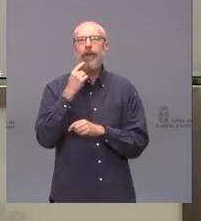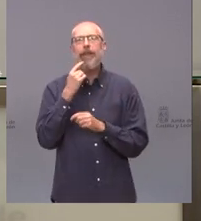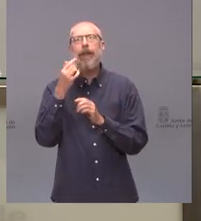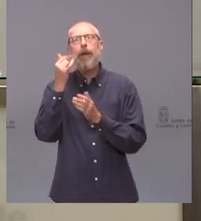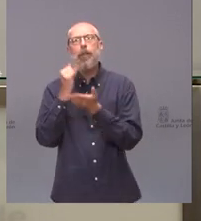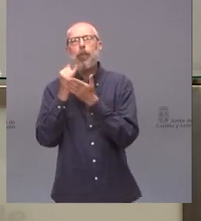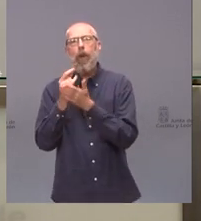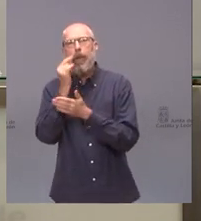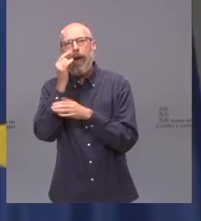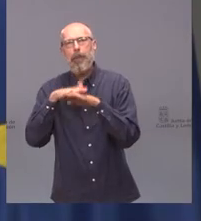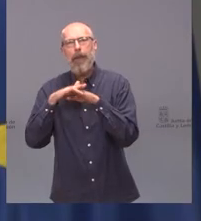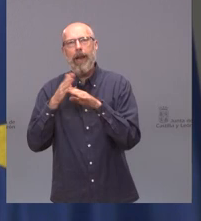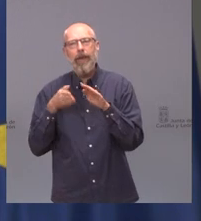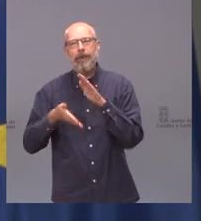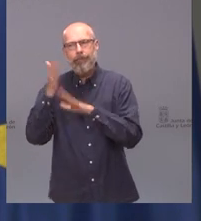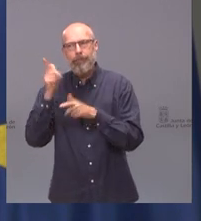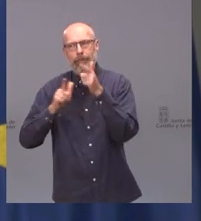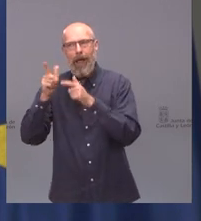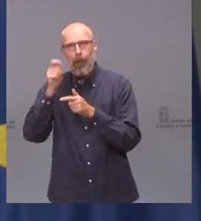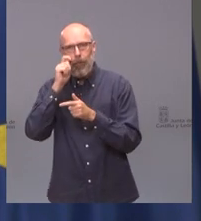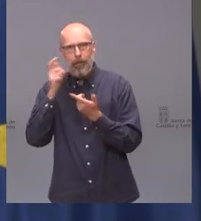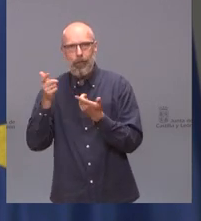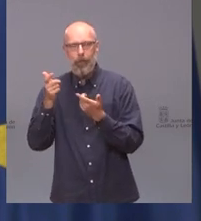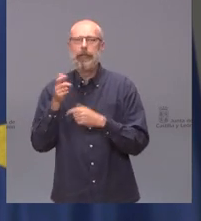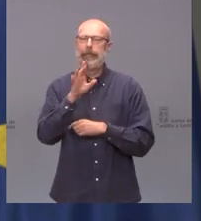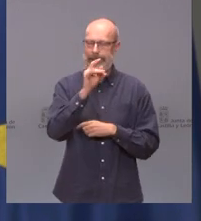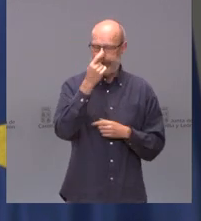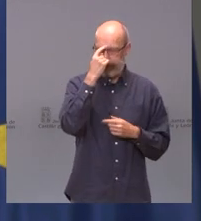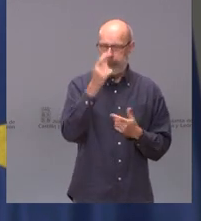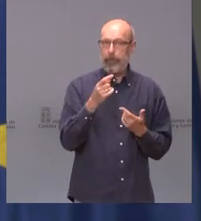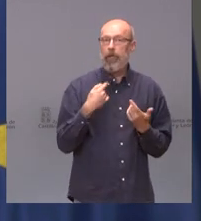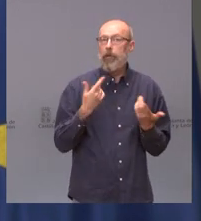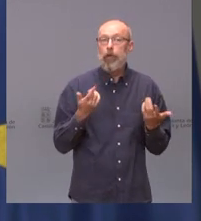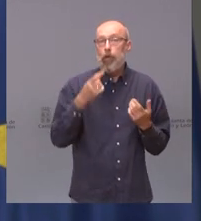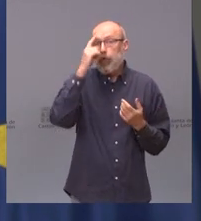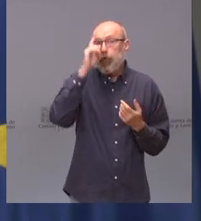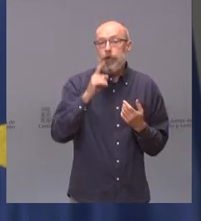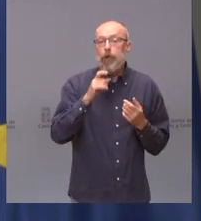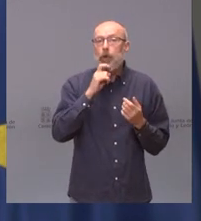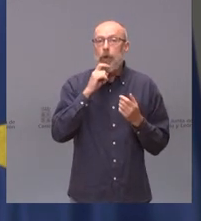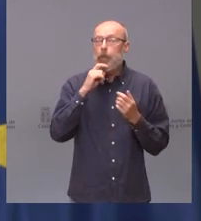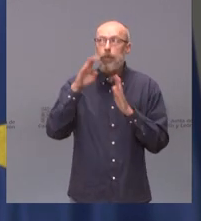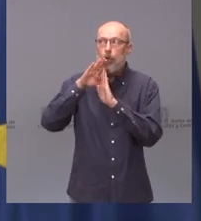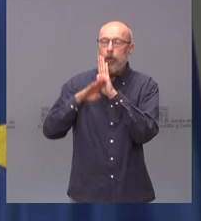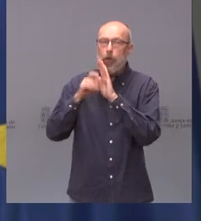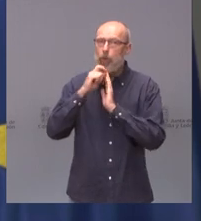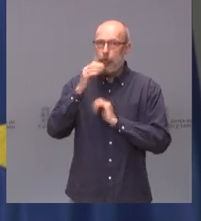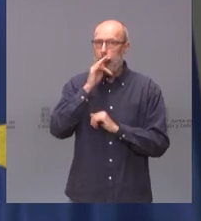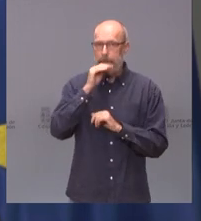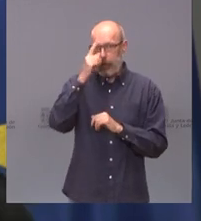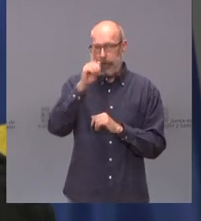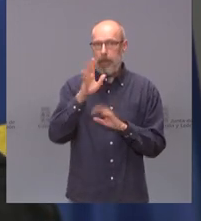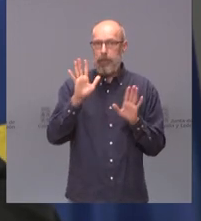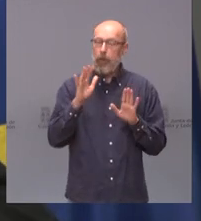serológico. Sí. Sí, pero bueno, quiero decir, no sé exactamente cómo va a quedar definido esto, pero se supone que en el test